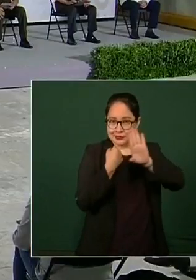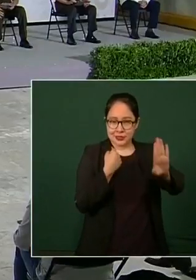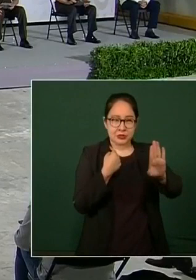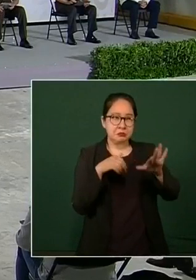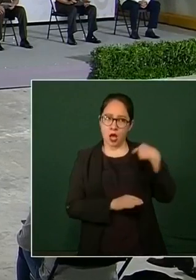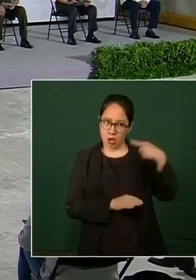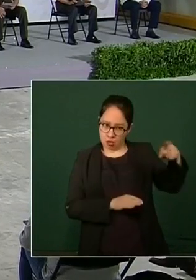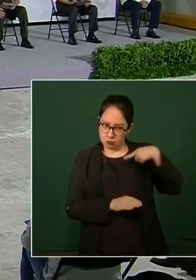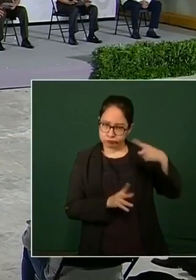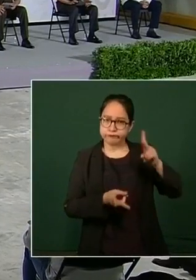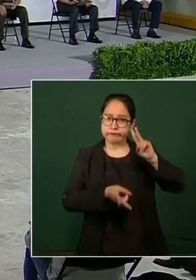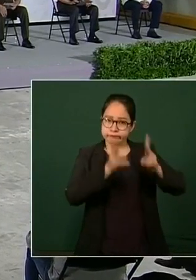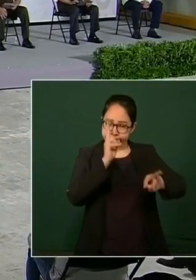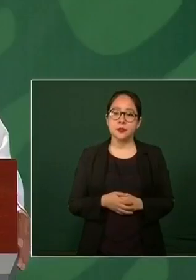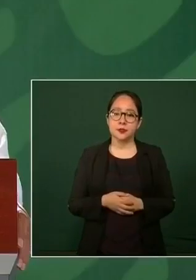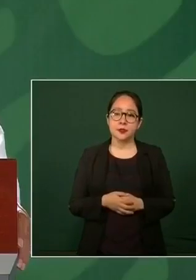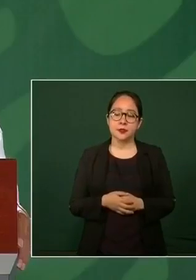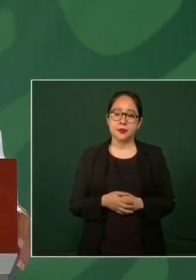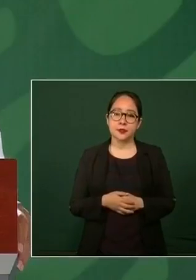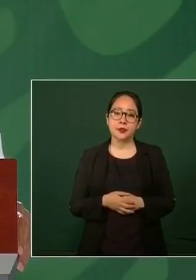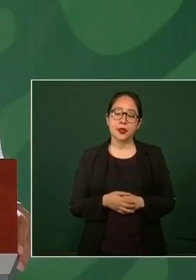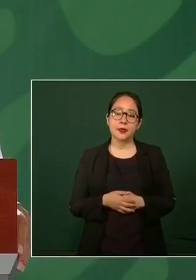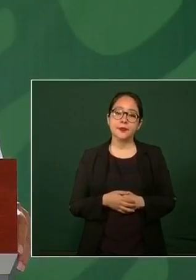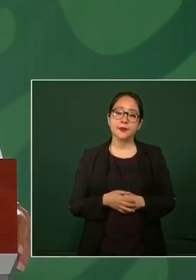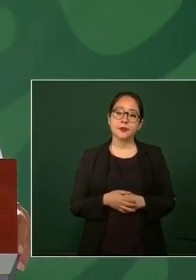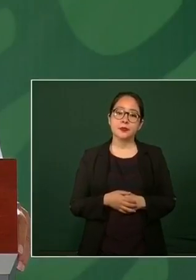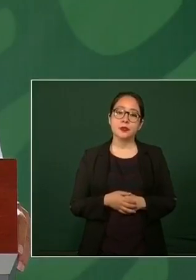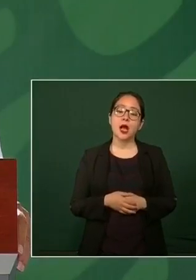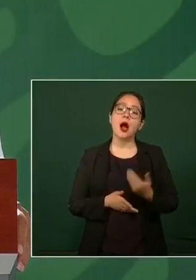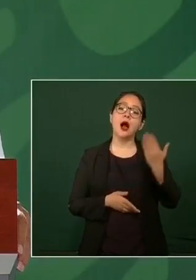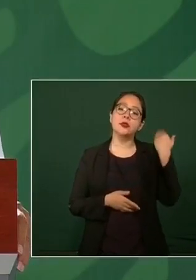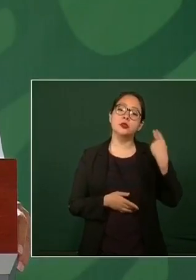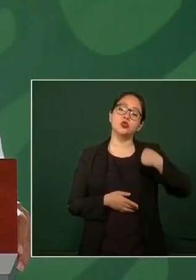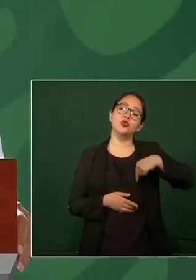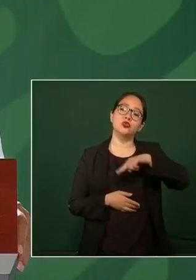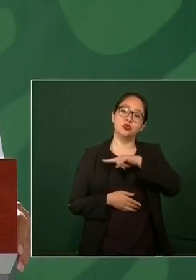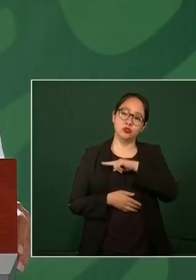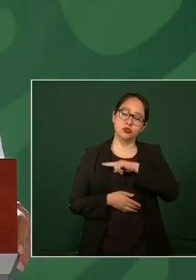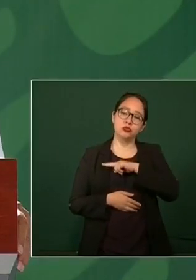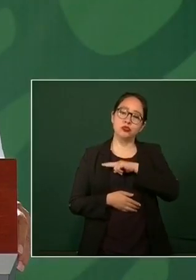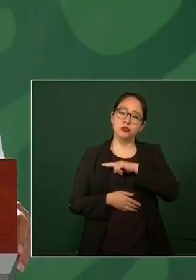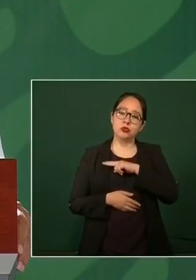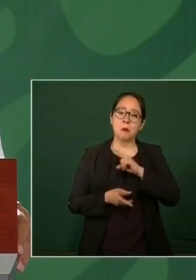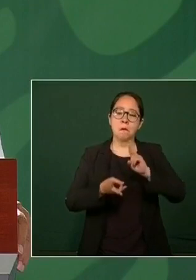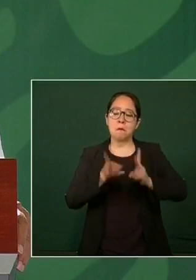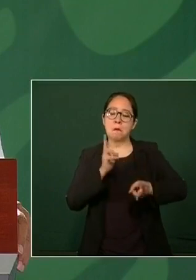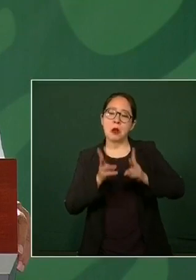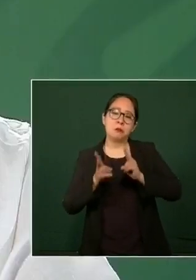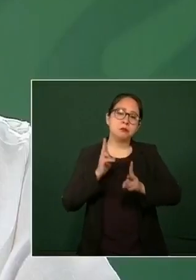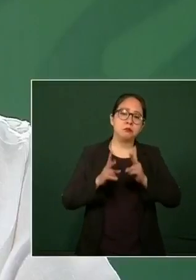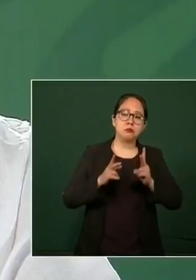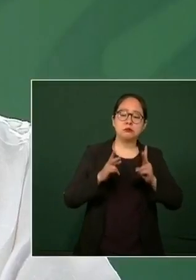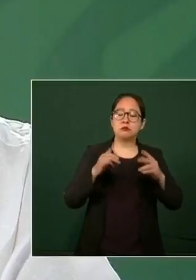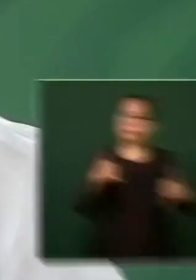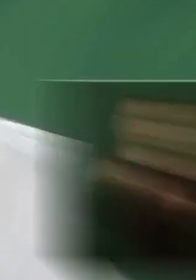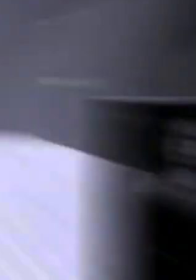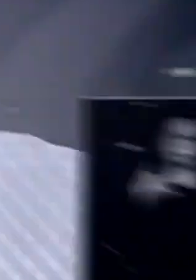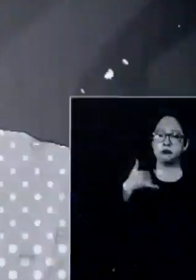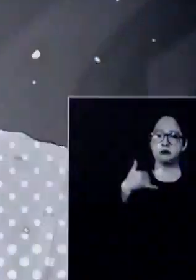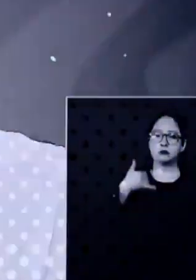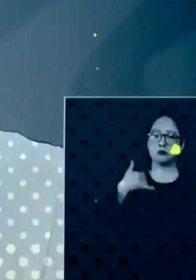meses cuando tuvimos una conversación telefónica desde Monterrey.